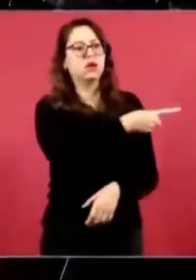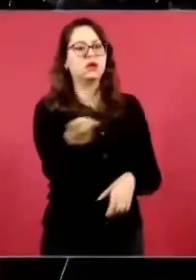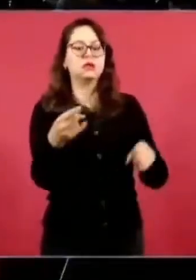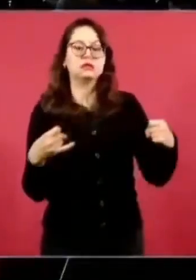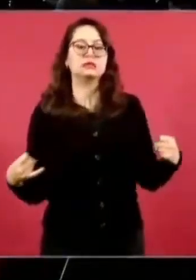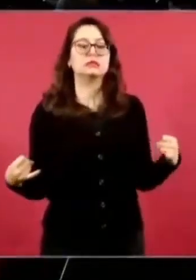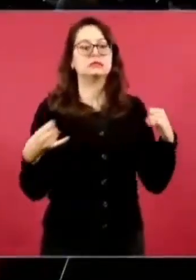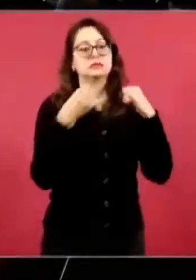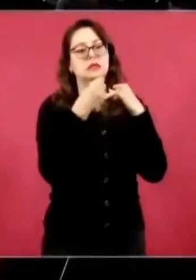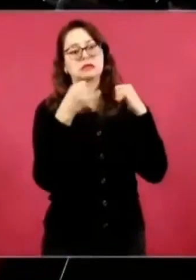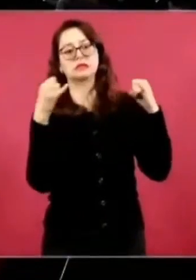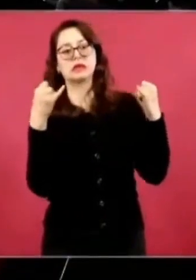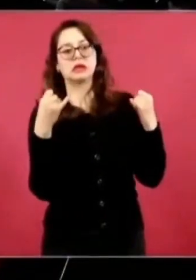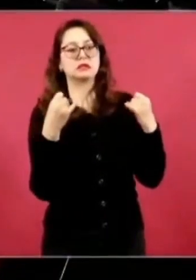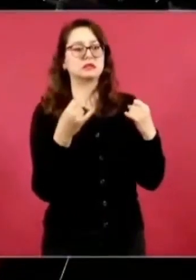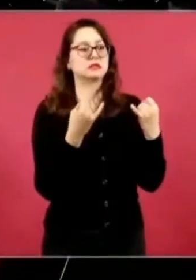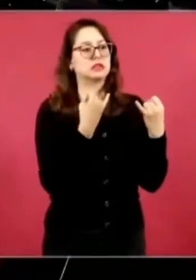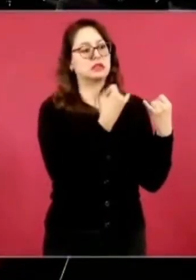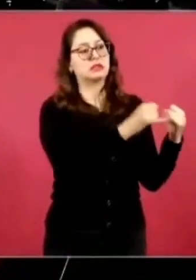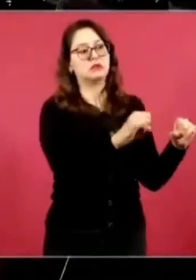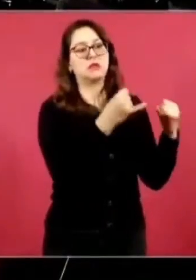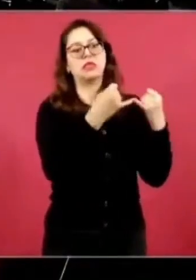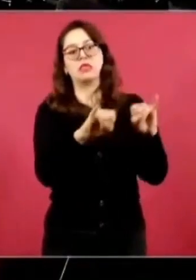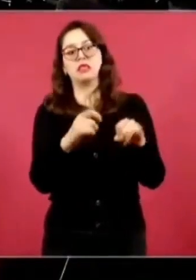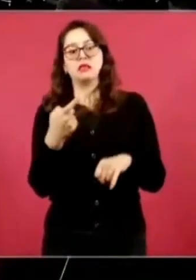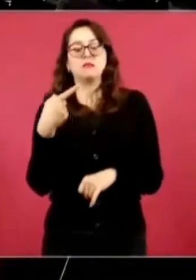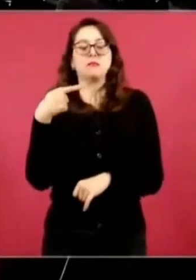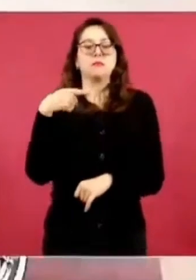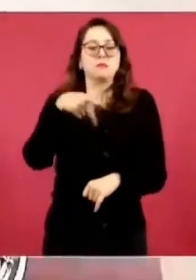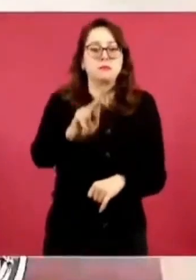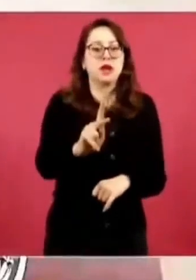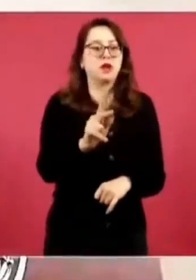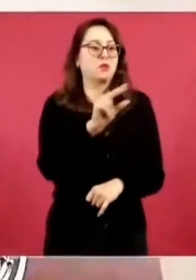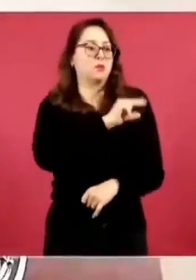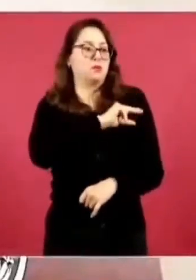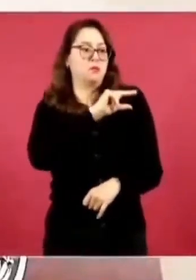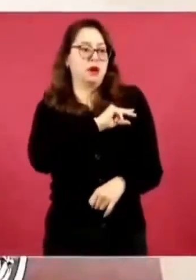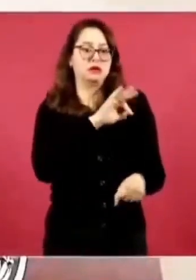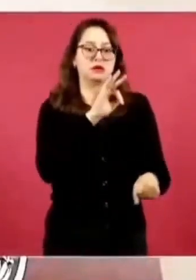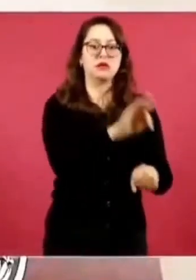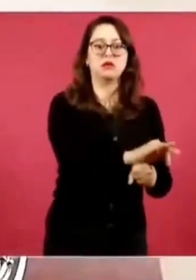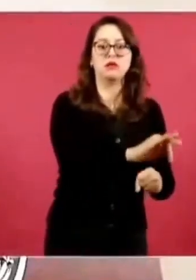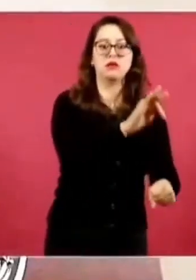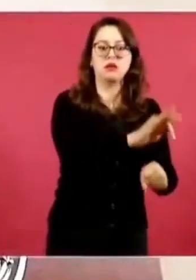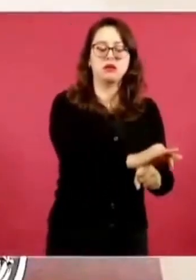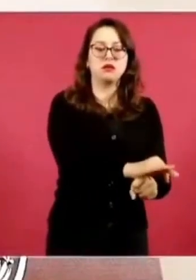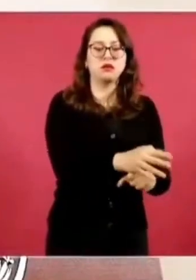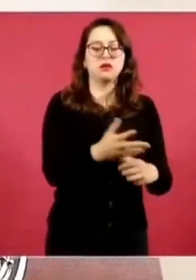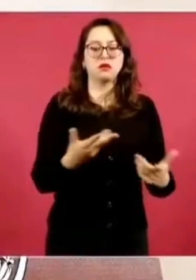facciosos, onerosos,